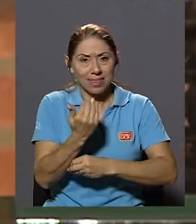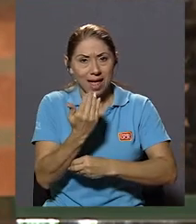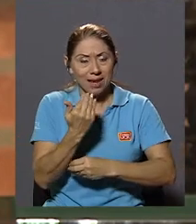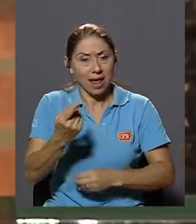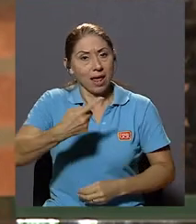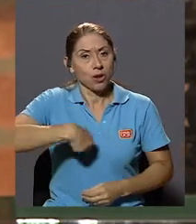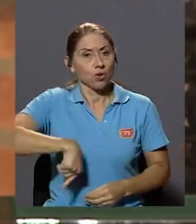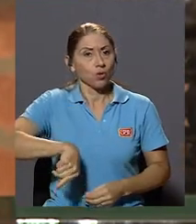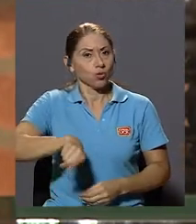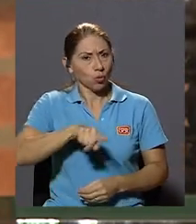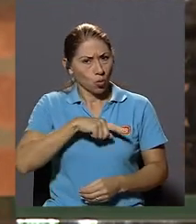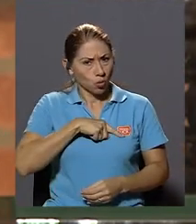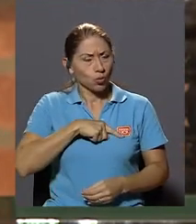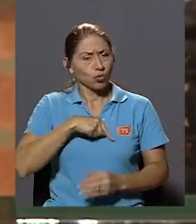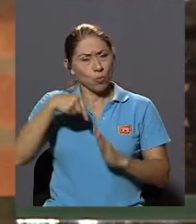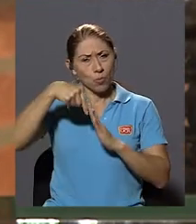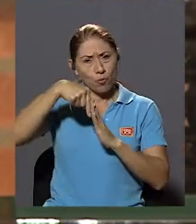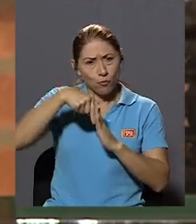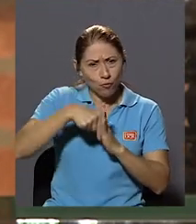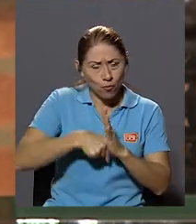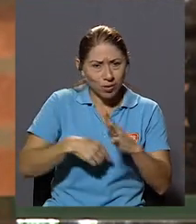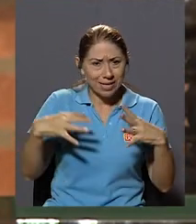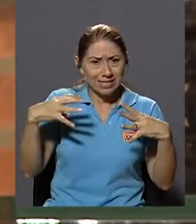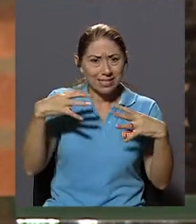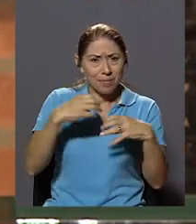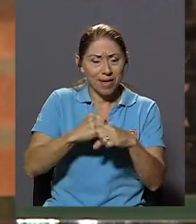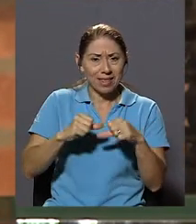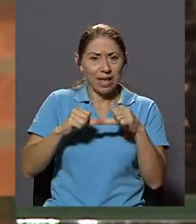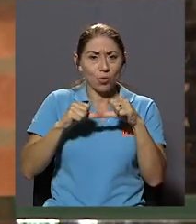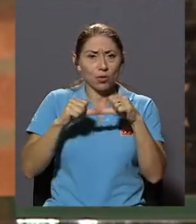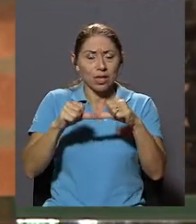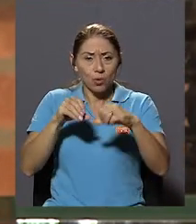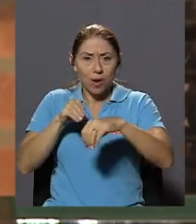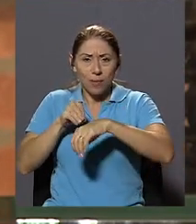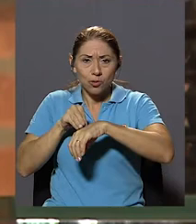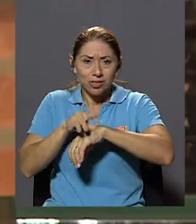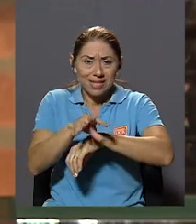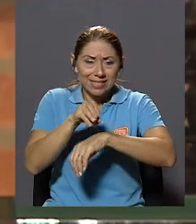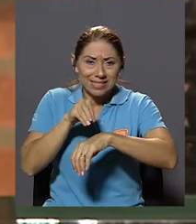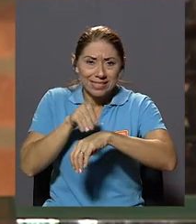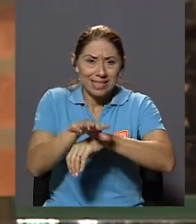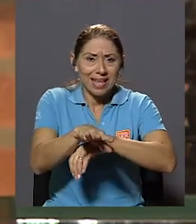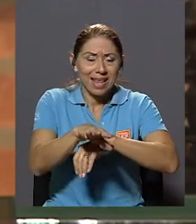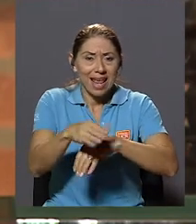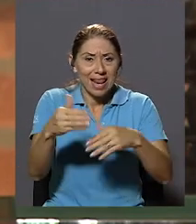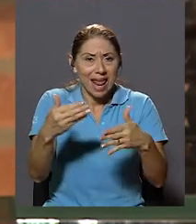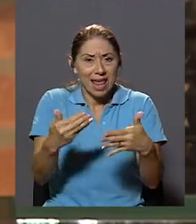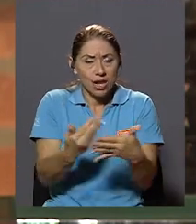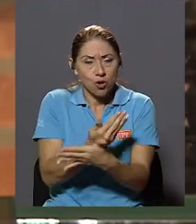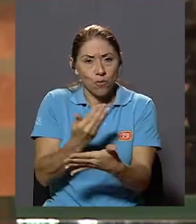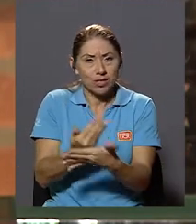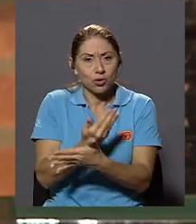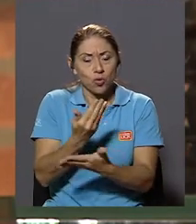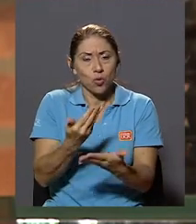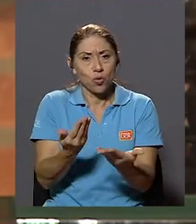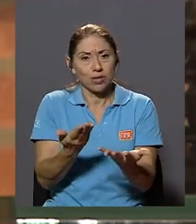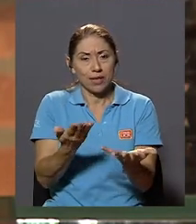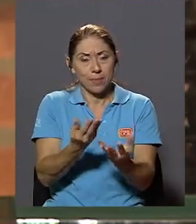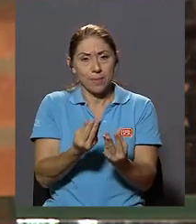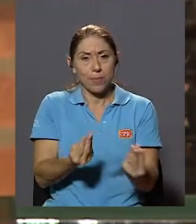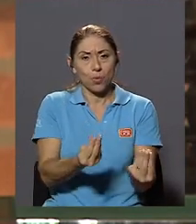De una manera Profunda Y sistemática Y continua En la innovación De Nuevos